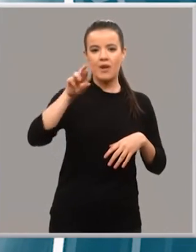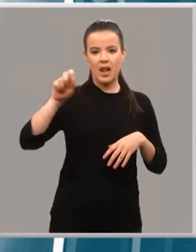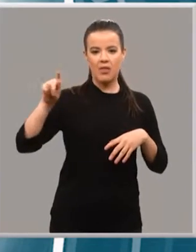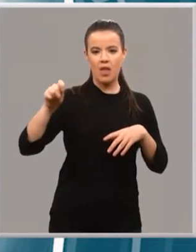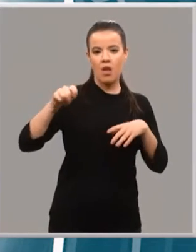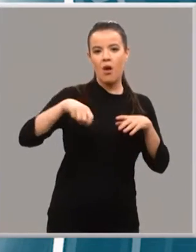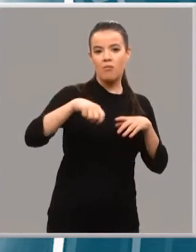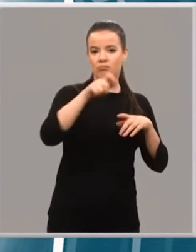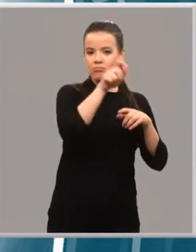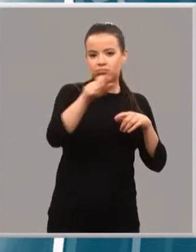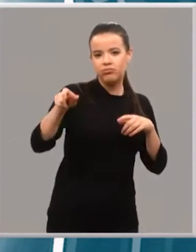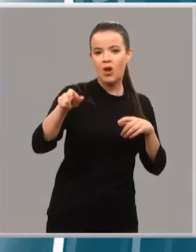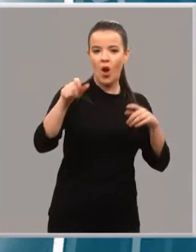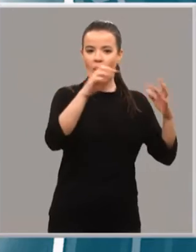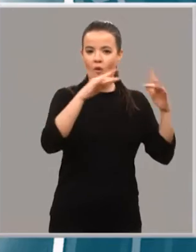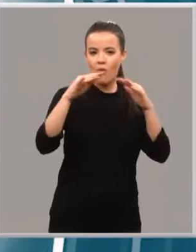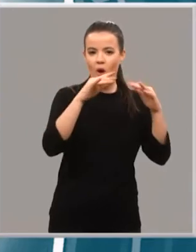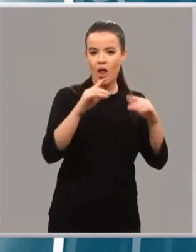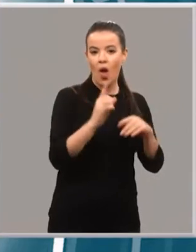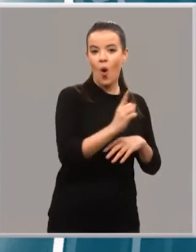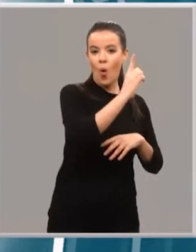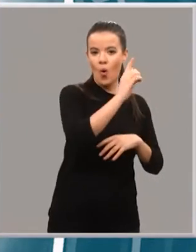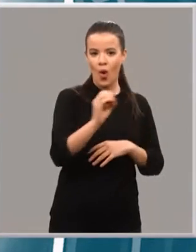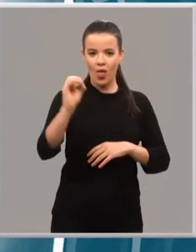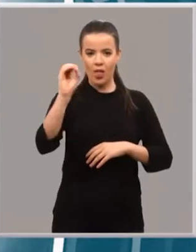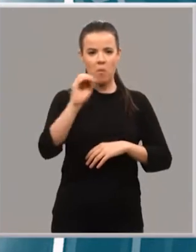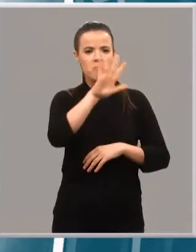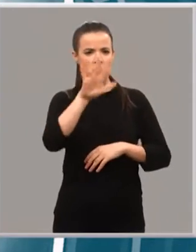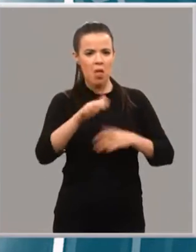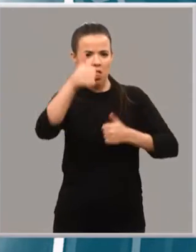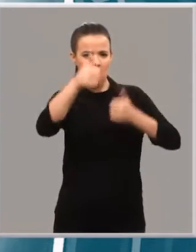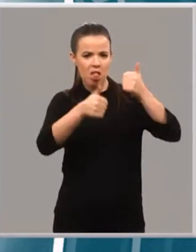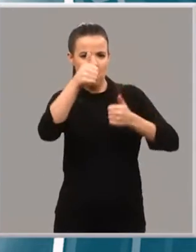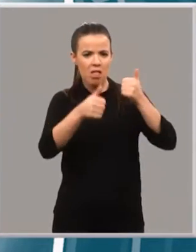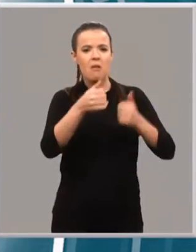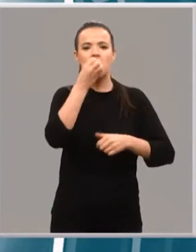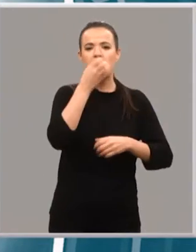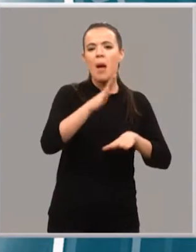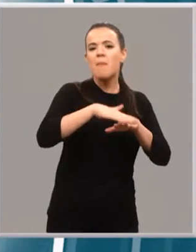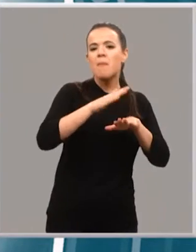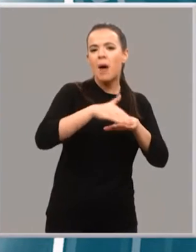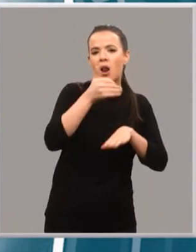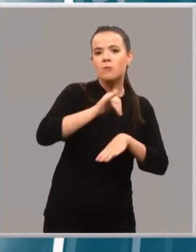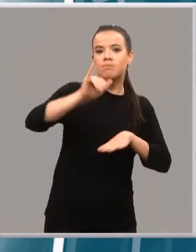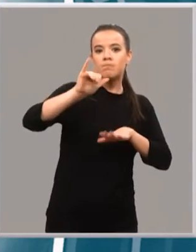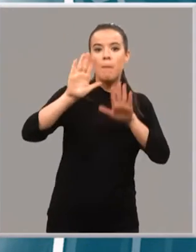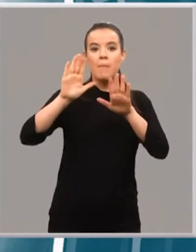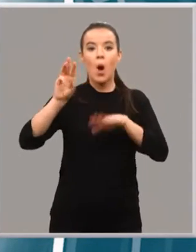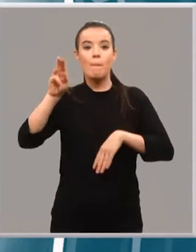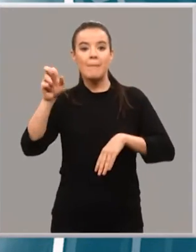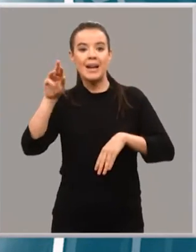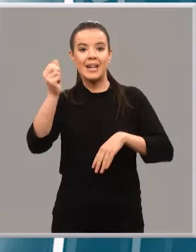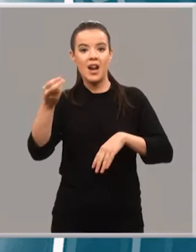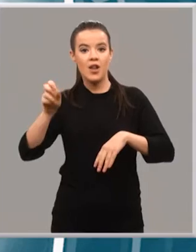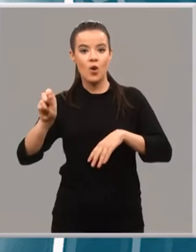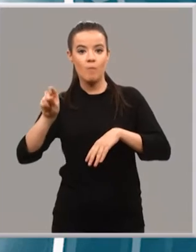de Jadraque para hacer el 1-0. Tenía buena pinta el duelo para los logroñases, pero enseguida el barquereño se animó